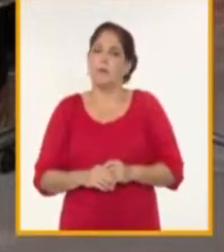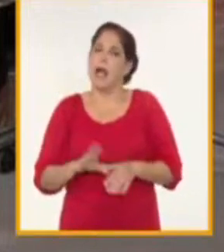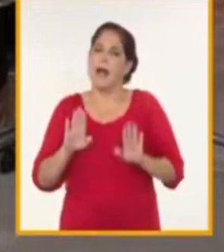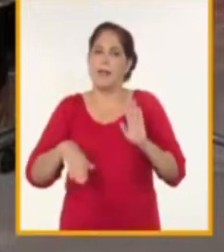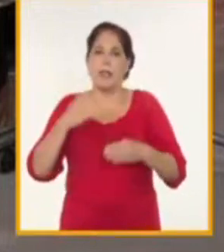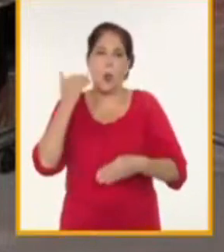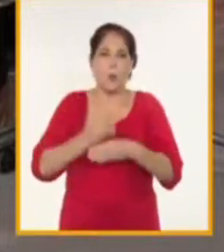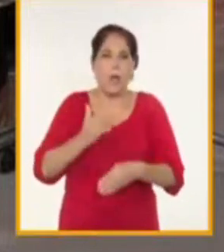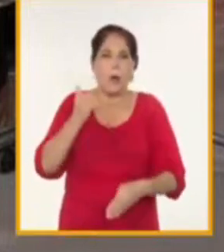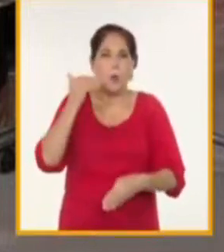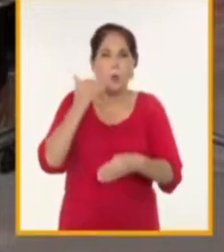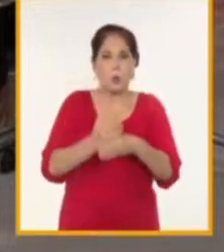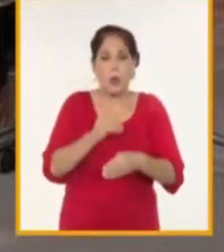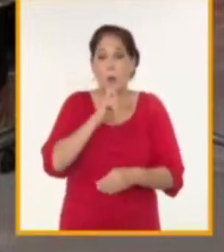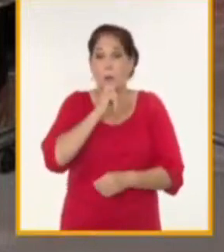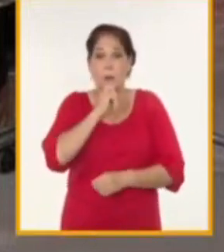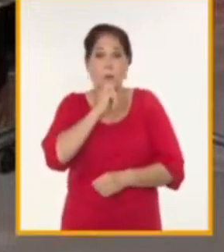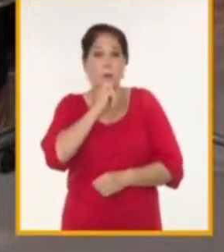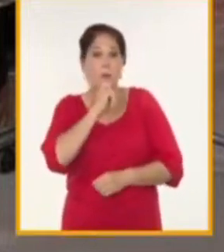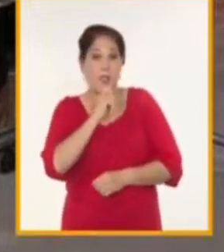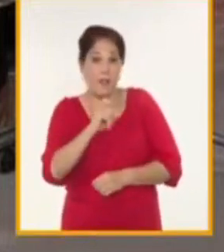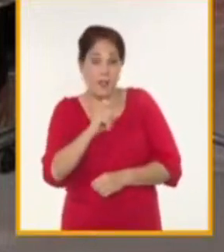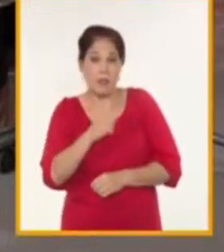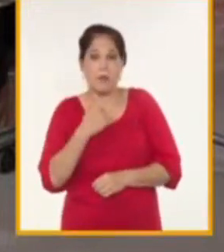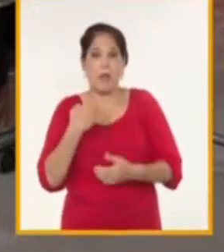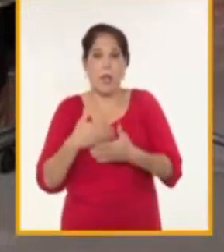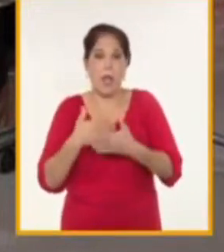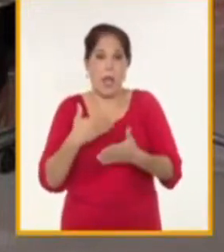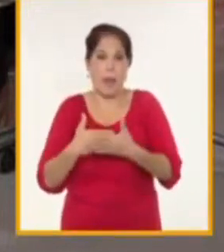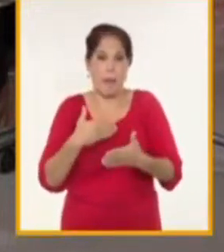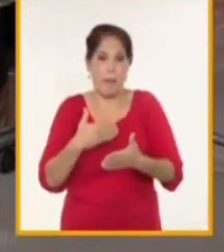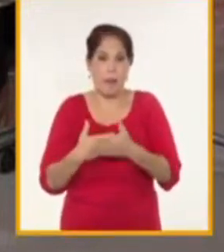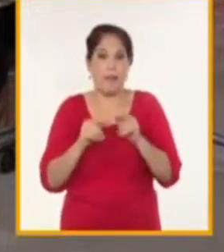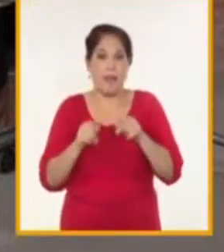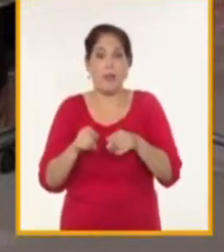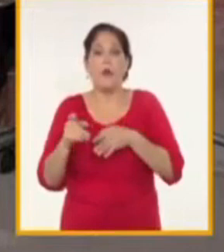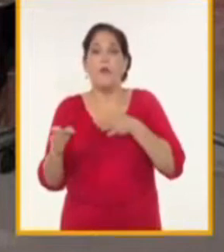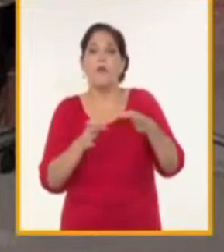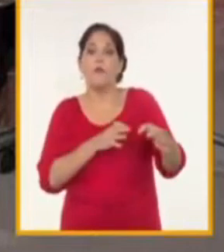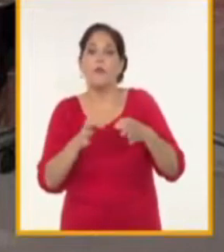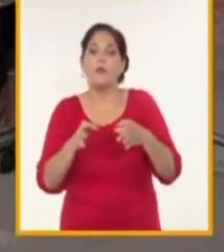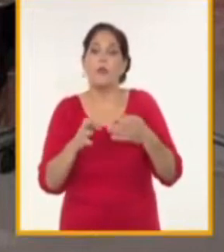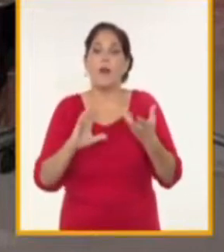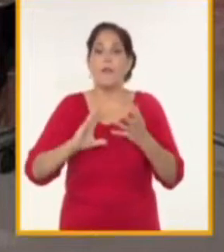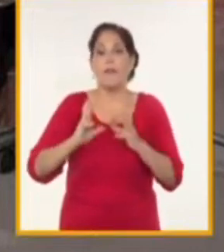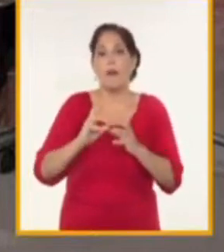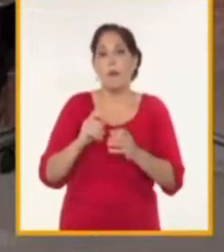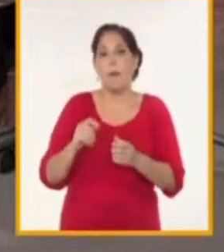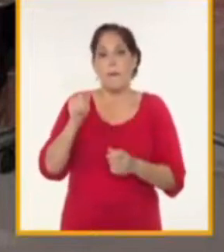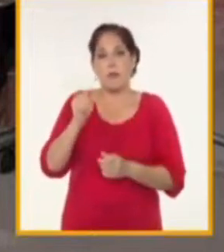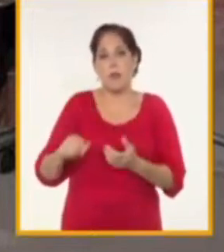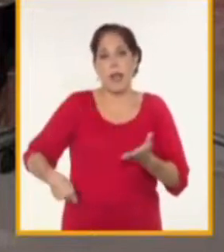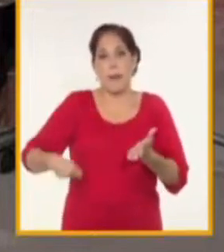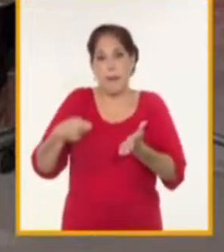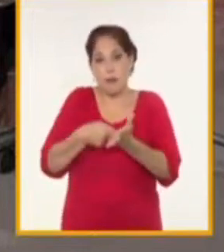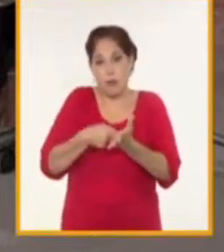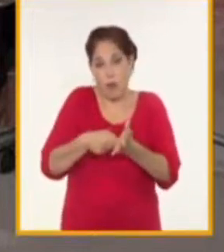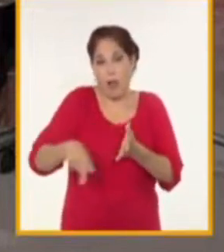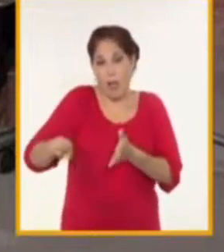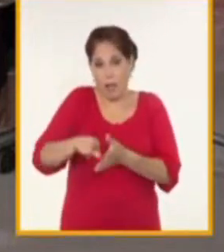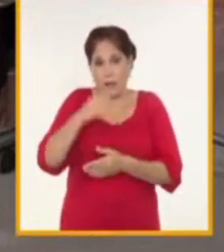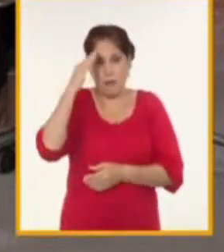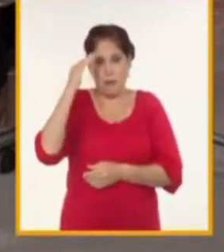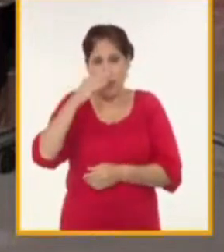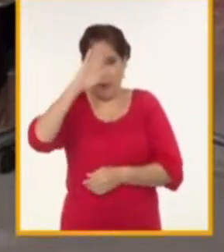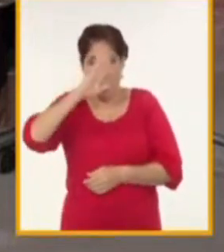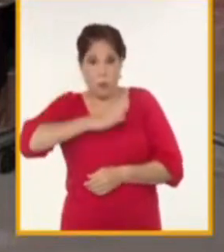esas imágenes de la infraestructura creada de las empresas que allí funcionan del valor de muchos inversionistas que han apostado por Cuba